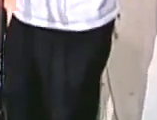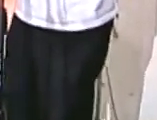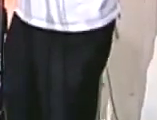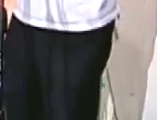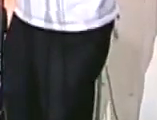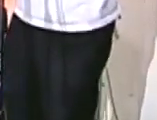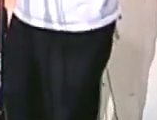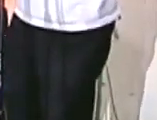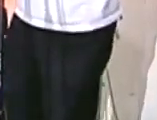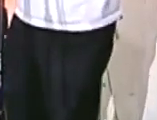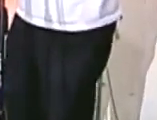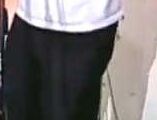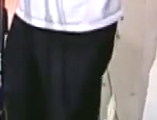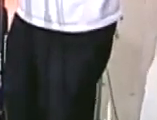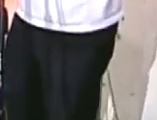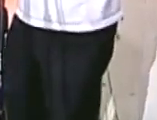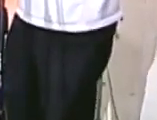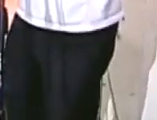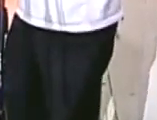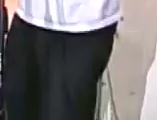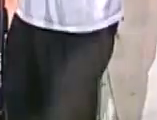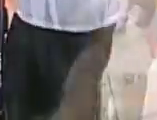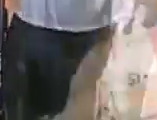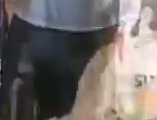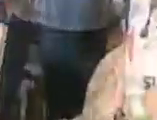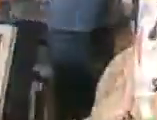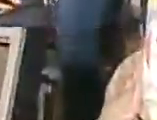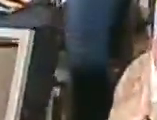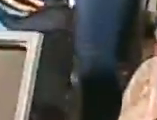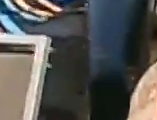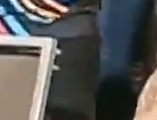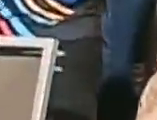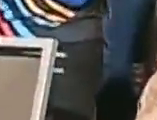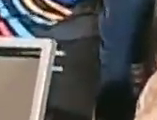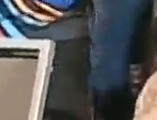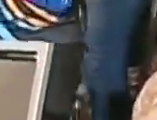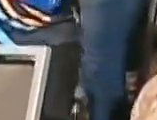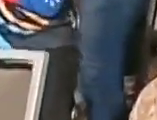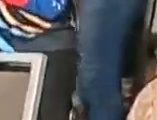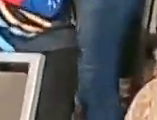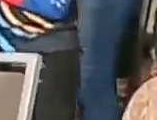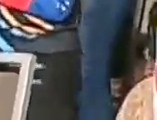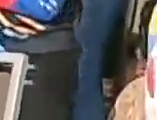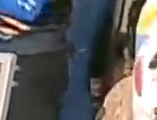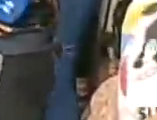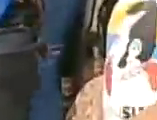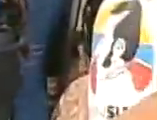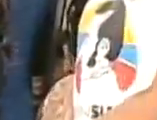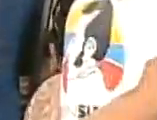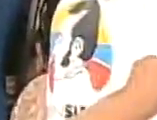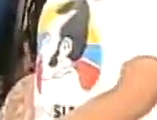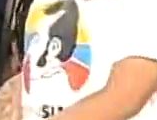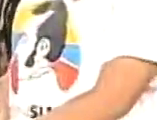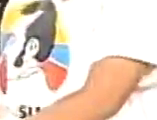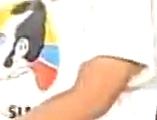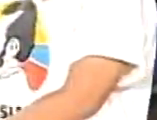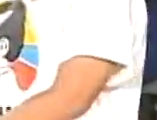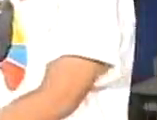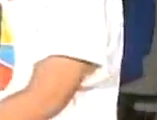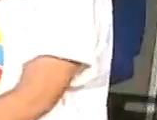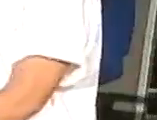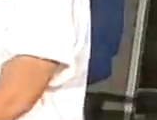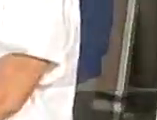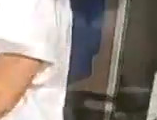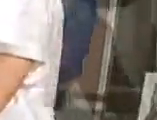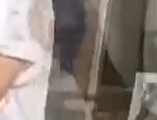esa mañana en el monte estaba llorando la goa esta mañana en el monte y estaba llorando la goa que estaba llorando